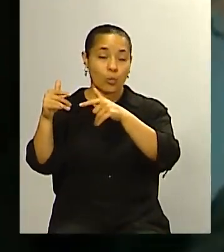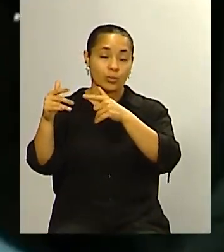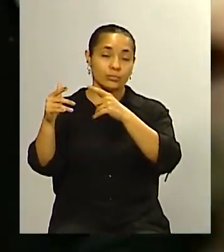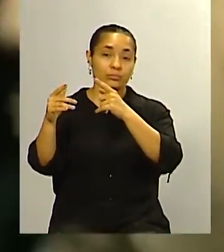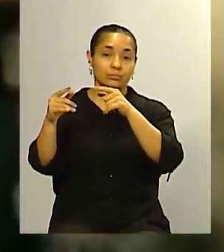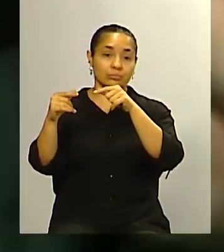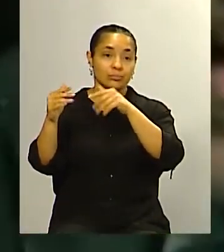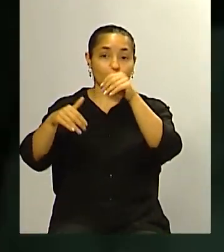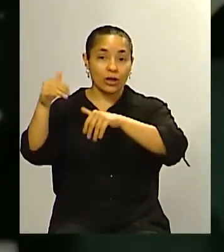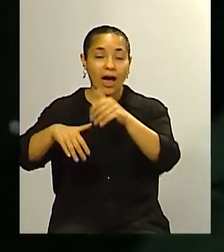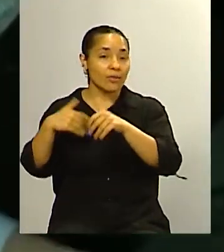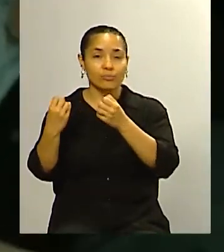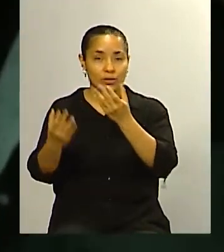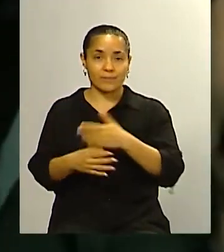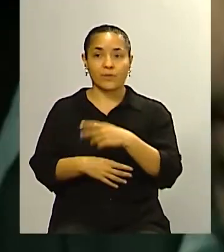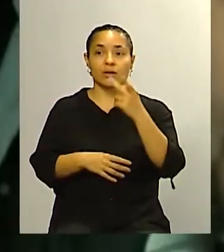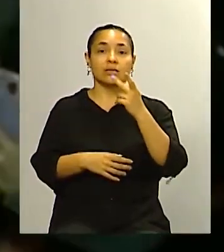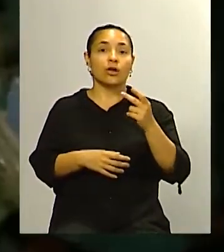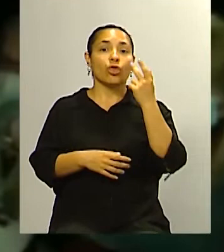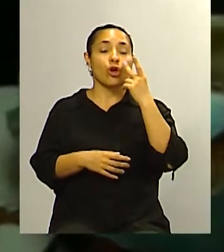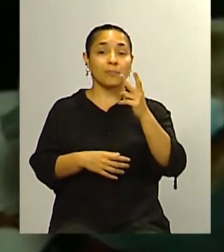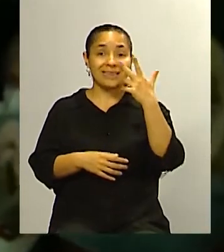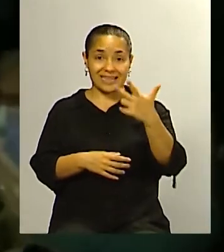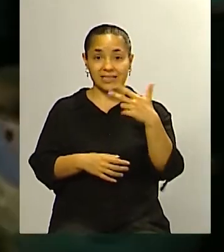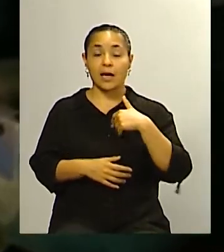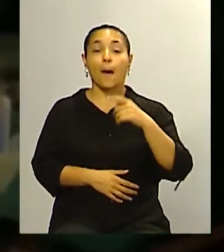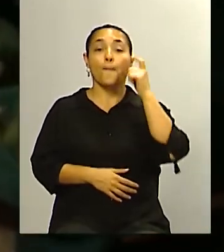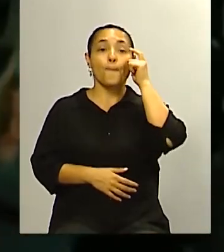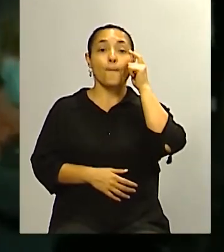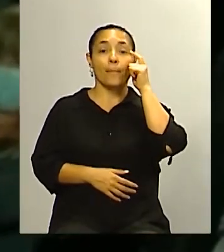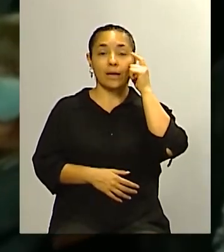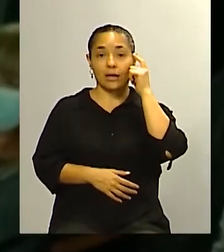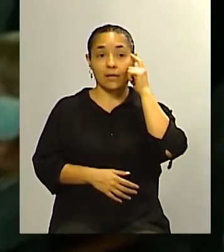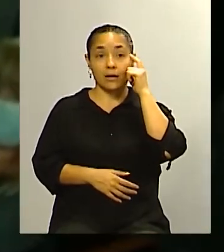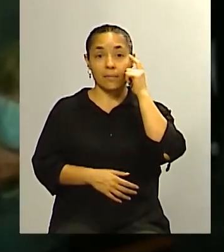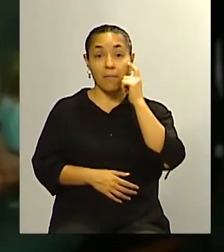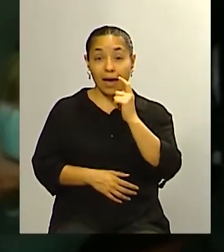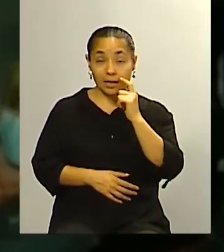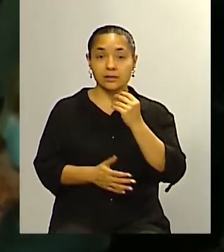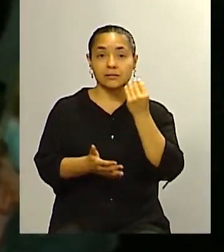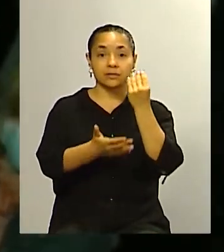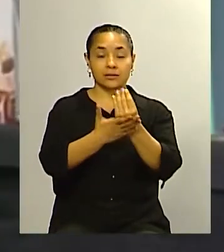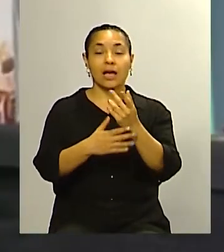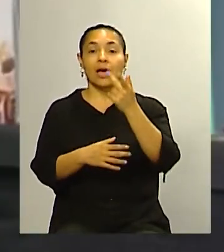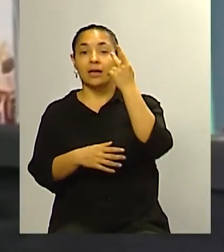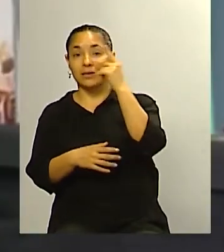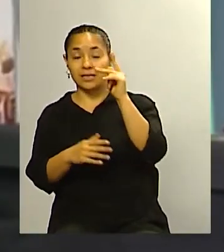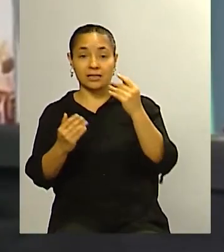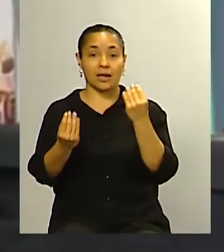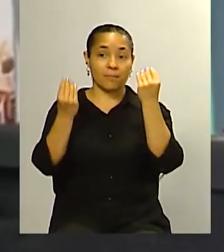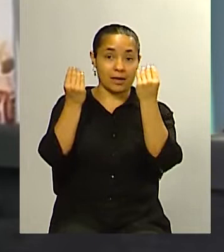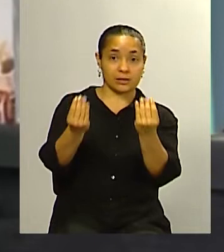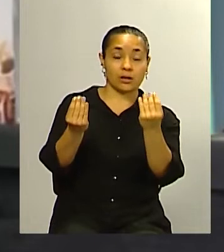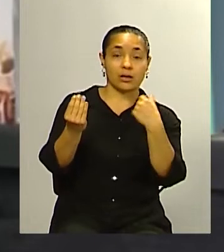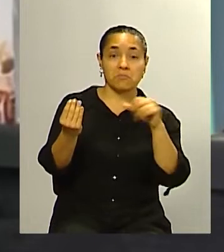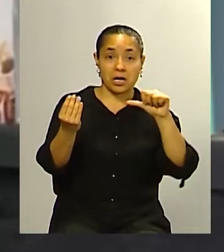por ejemplo en el 2003 Carlos Menem se presentó contra Néstor Kirchner y ganó en la primera vuelta pero el nivel de